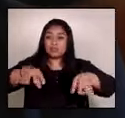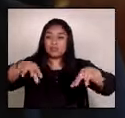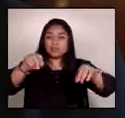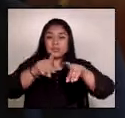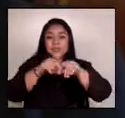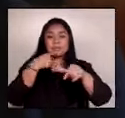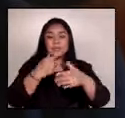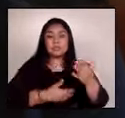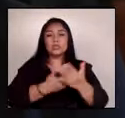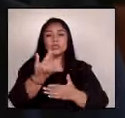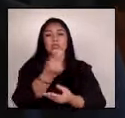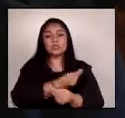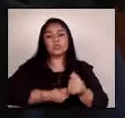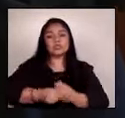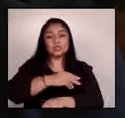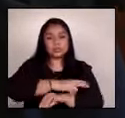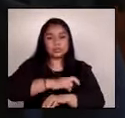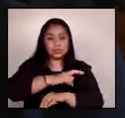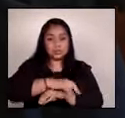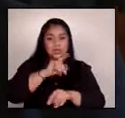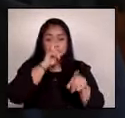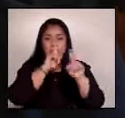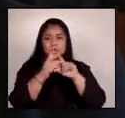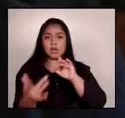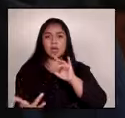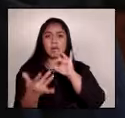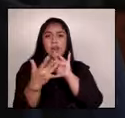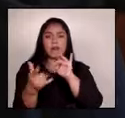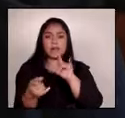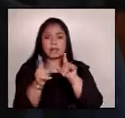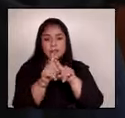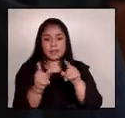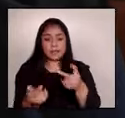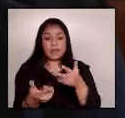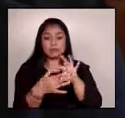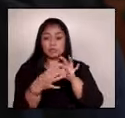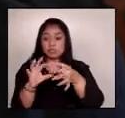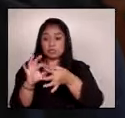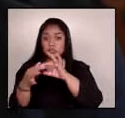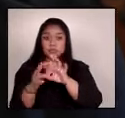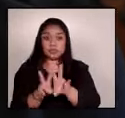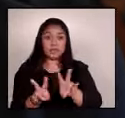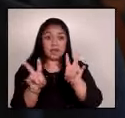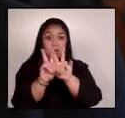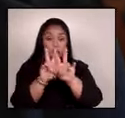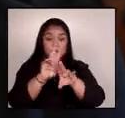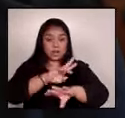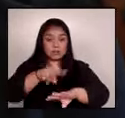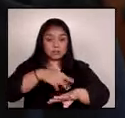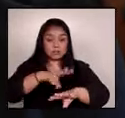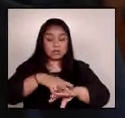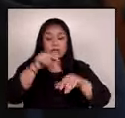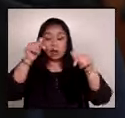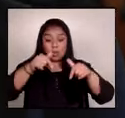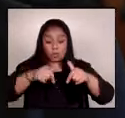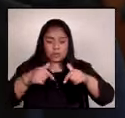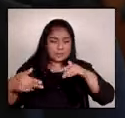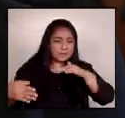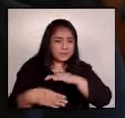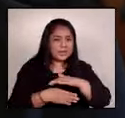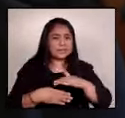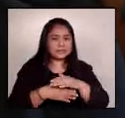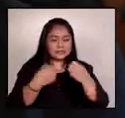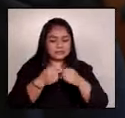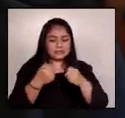agrícolas y conectarlos a las cadenas de valor nacionales. Estamos sentando las bases para